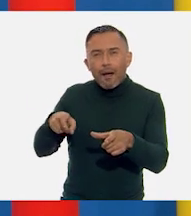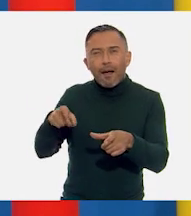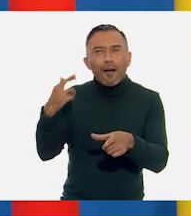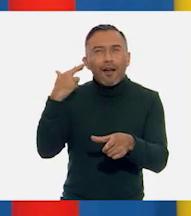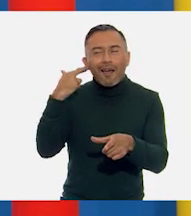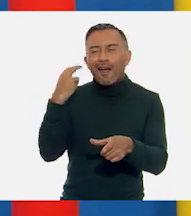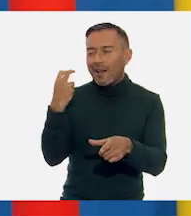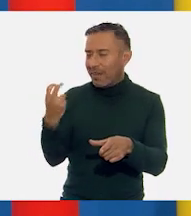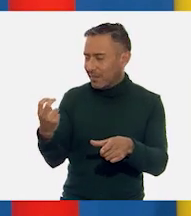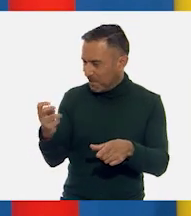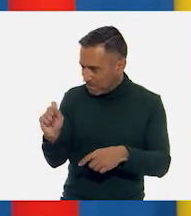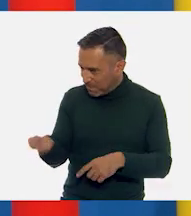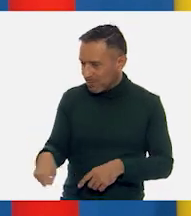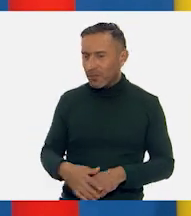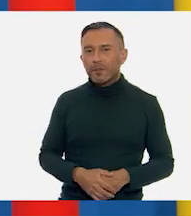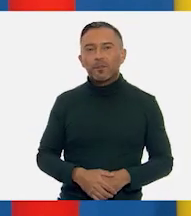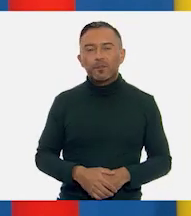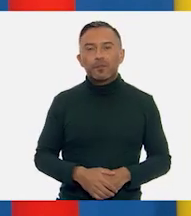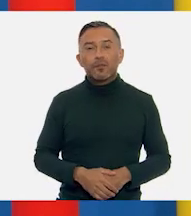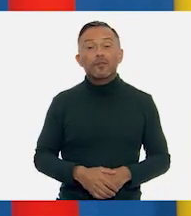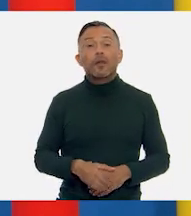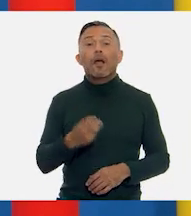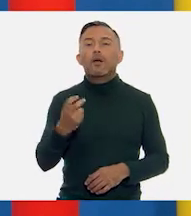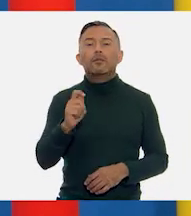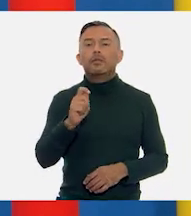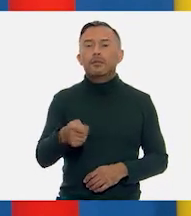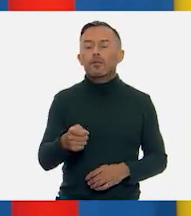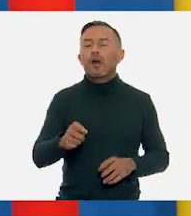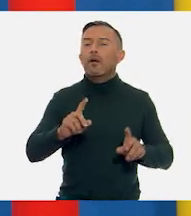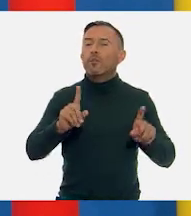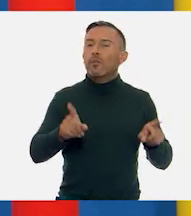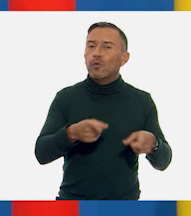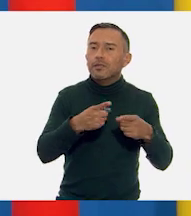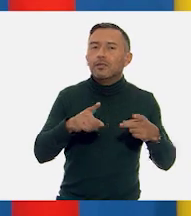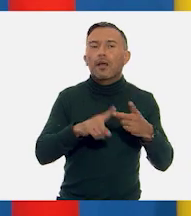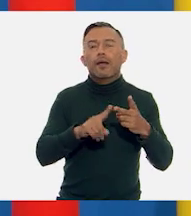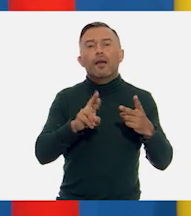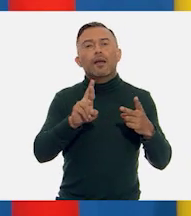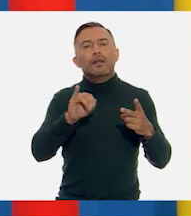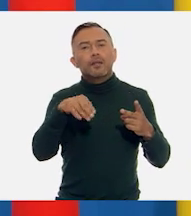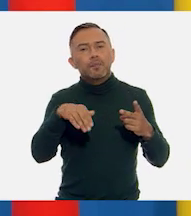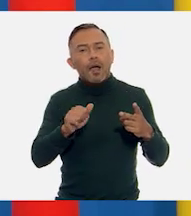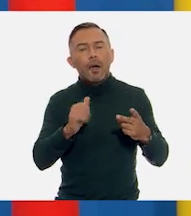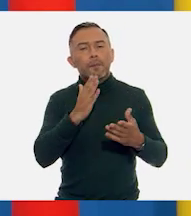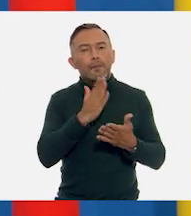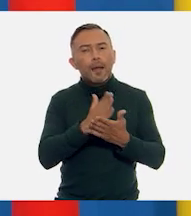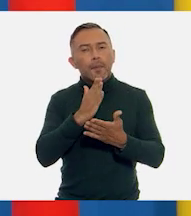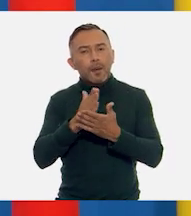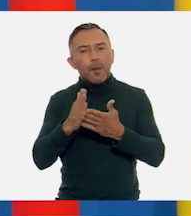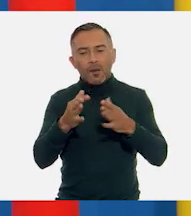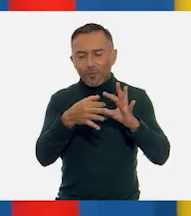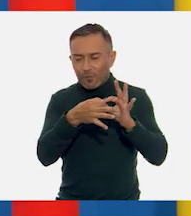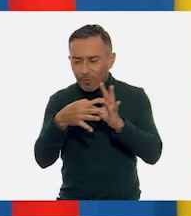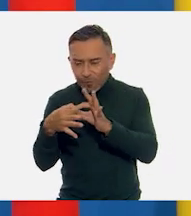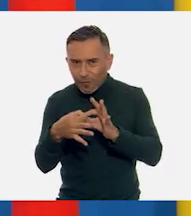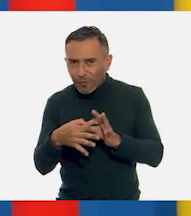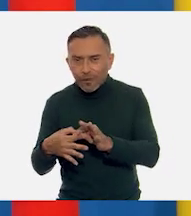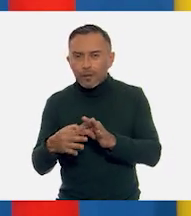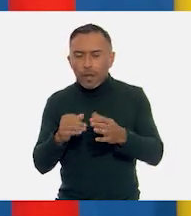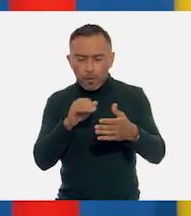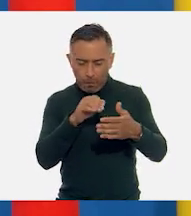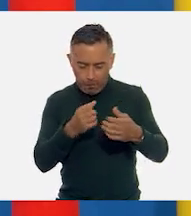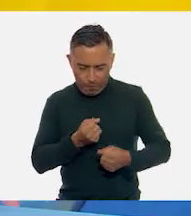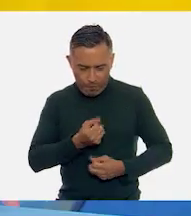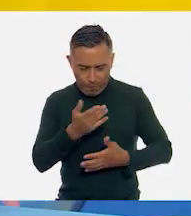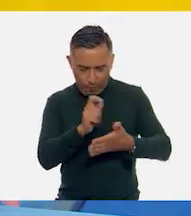es la muestra perfecta de la musicalidad, la rima, el ritmo y la belleza de la poesía. ¿Qué opinas, maestra